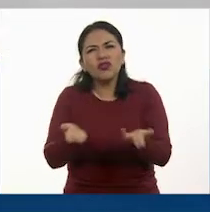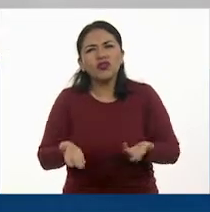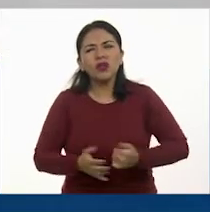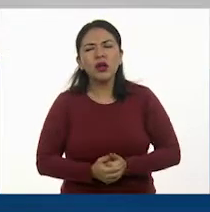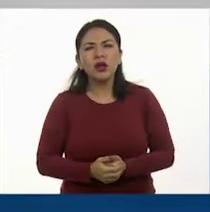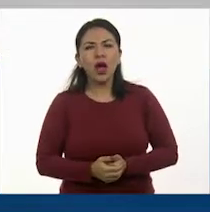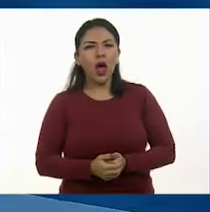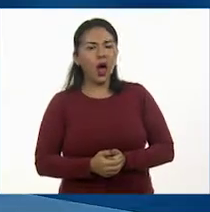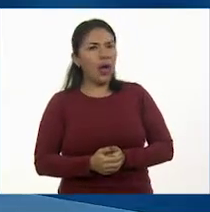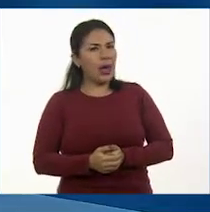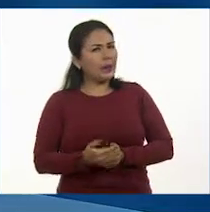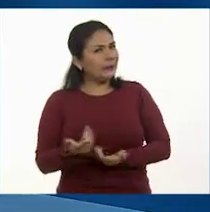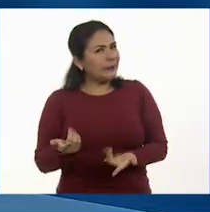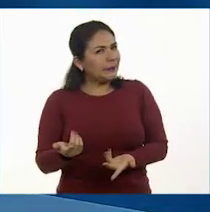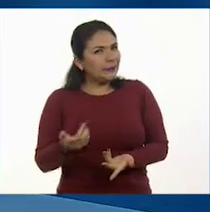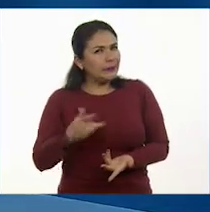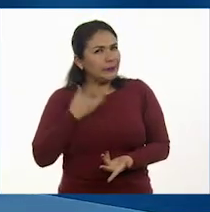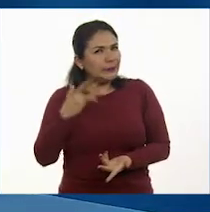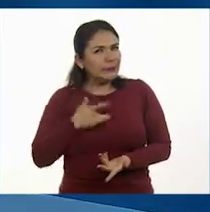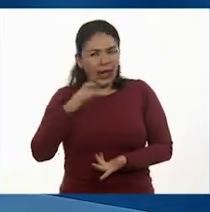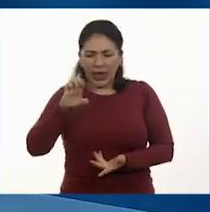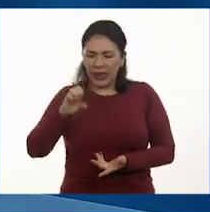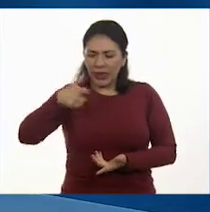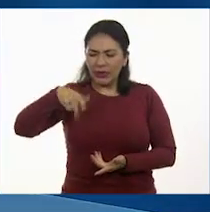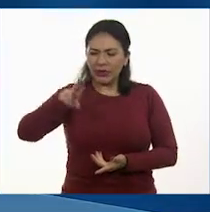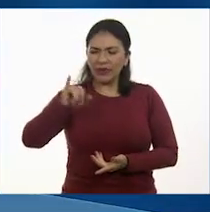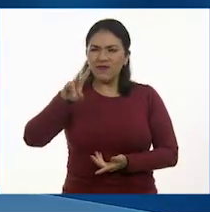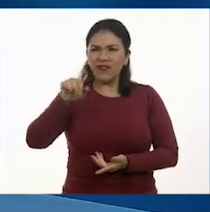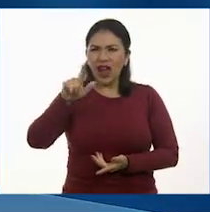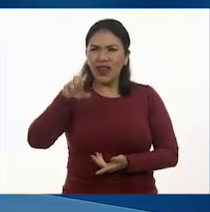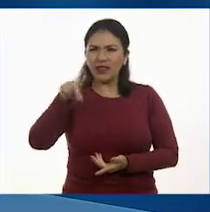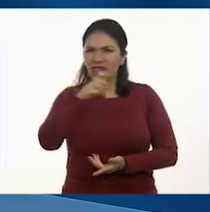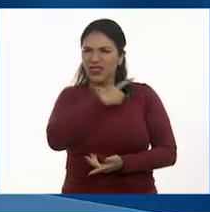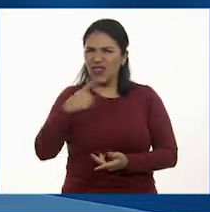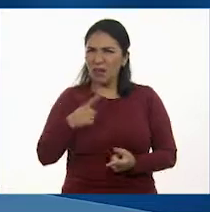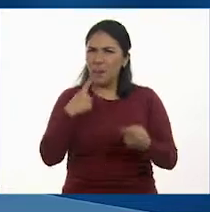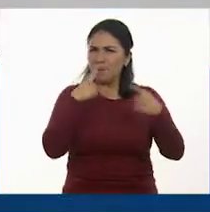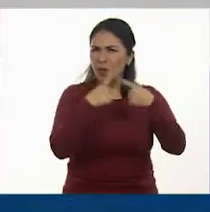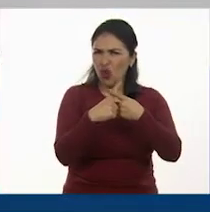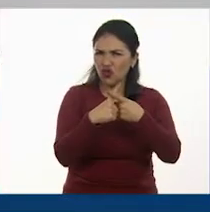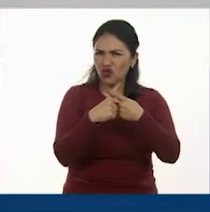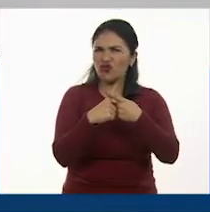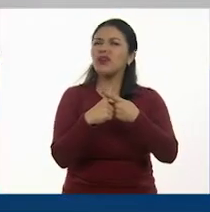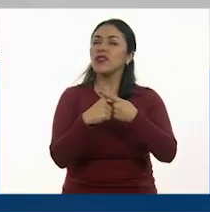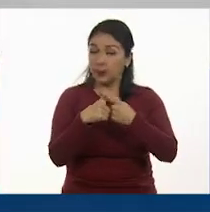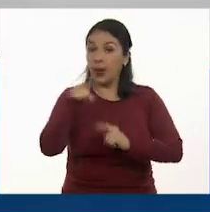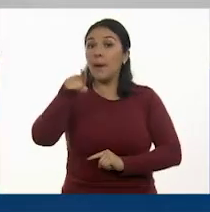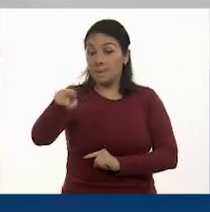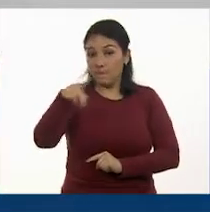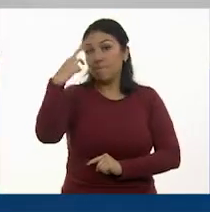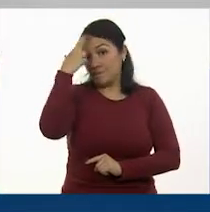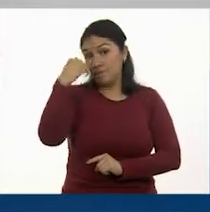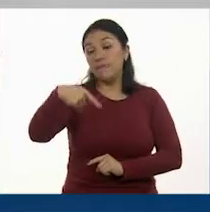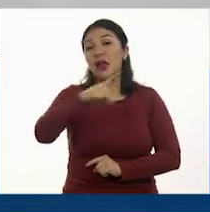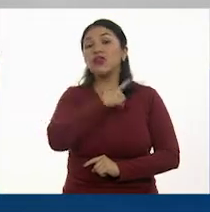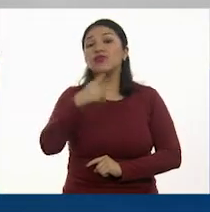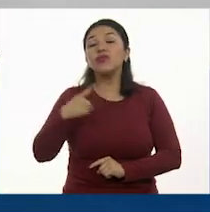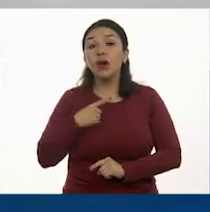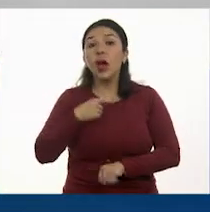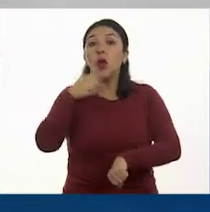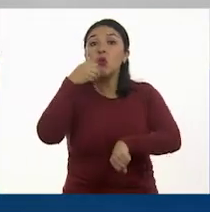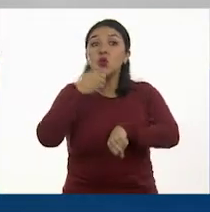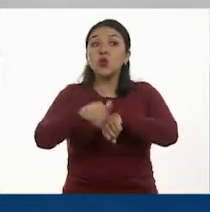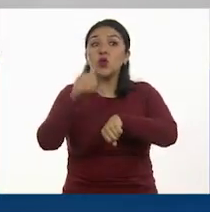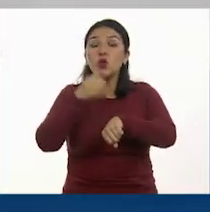¿Una fracción equivalente era multiplicando? Sí, pero recuerden que el requisito era multiplicar tanto el